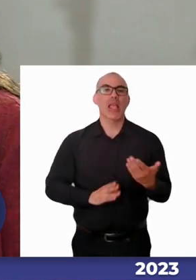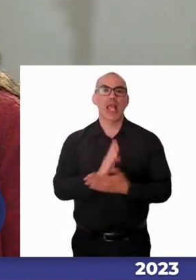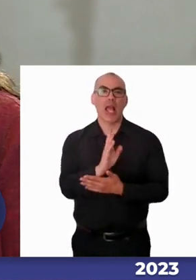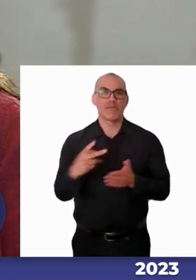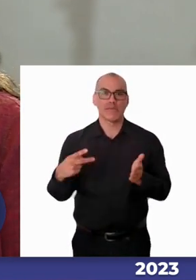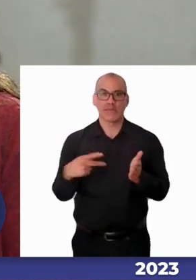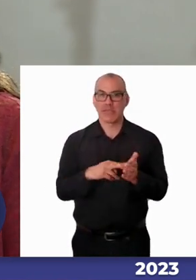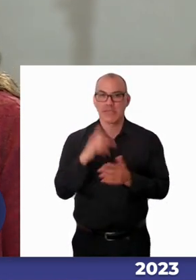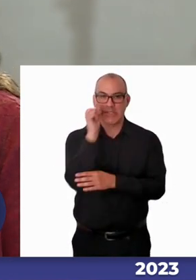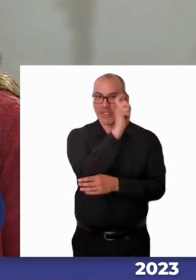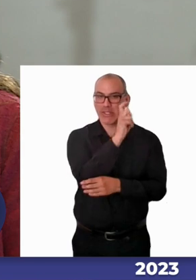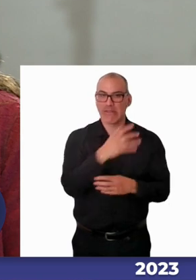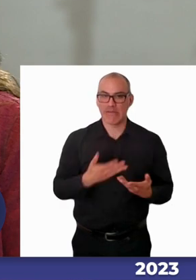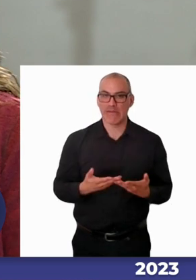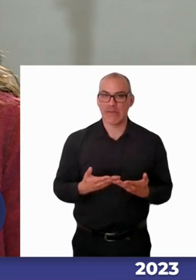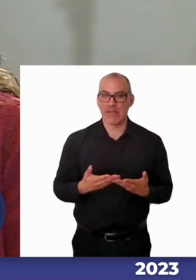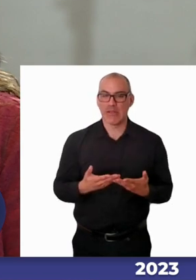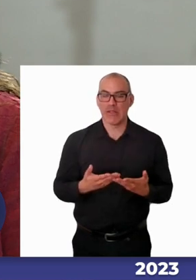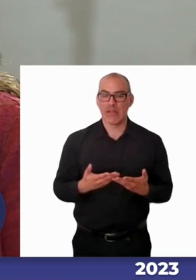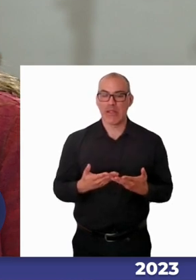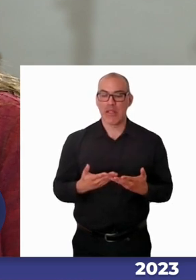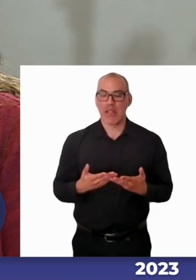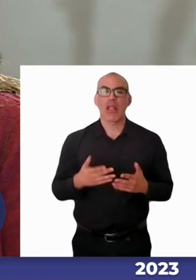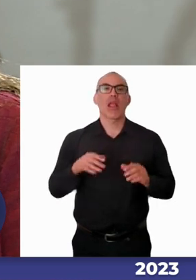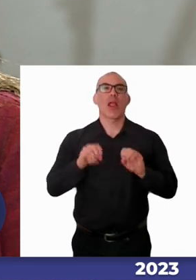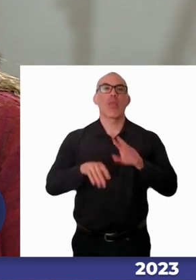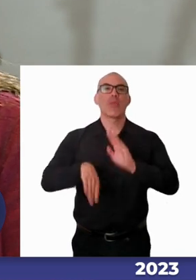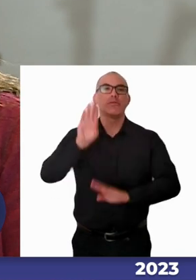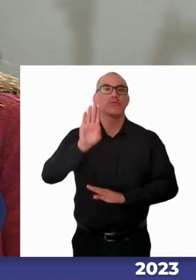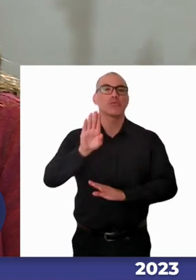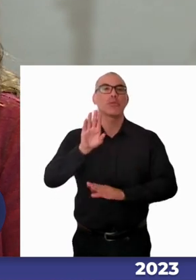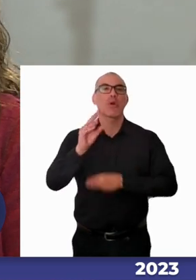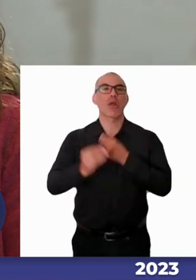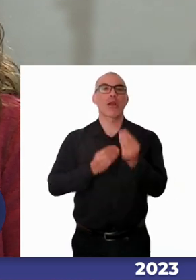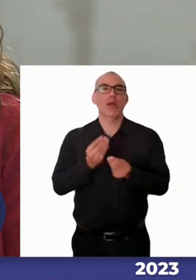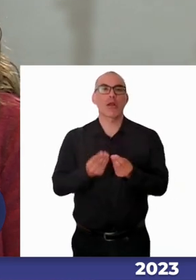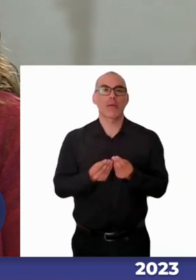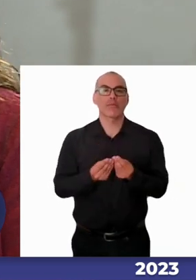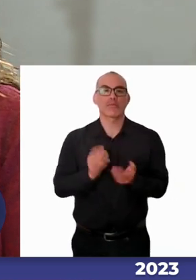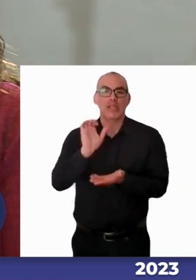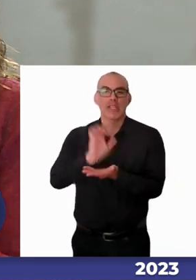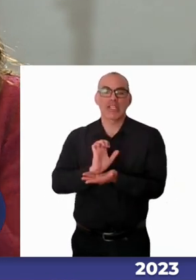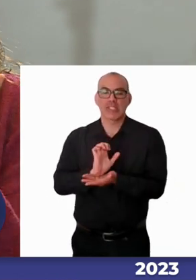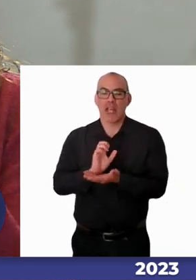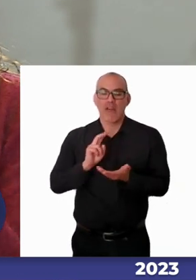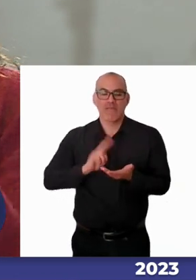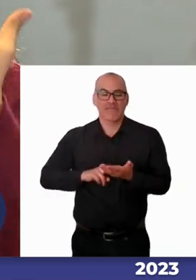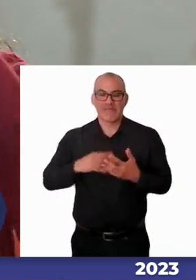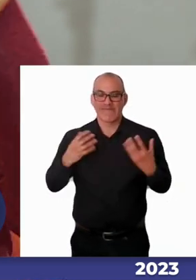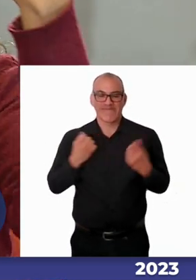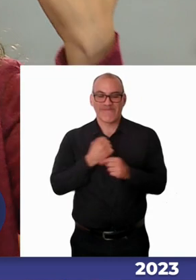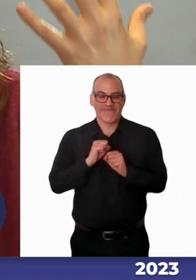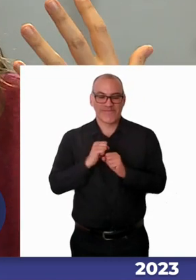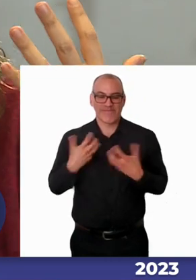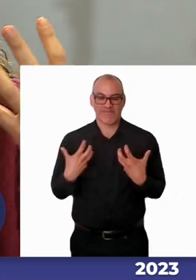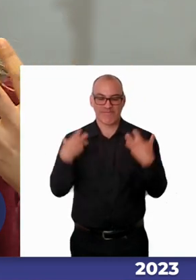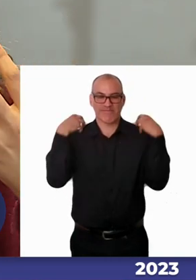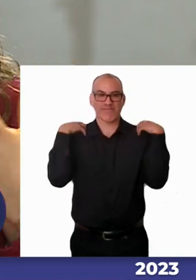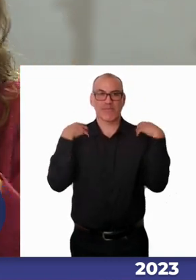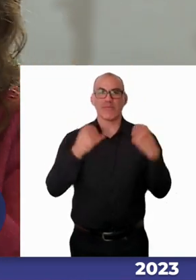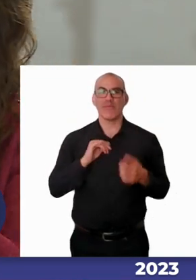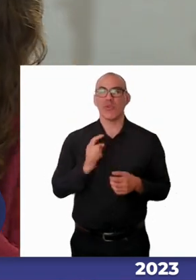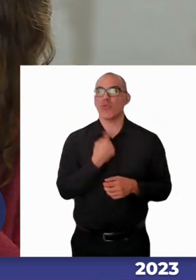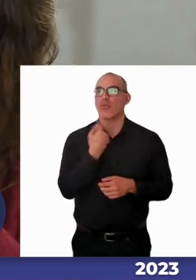pareciera que a nivel de educación superior por ejemplo el estado es muy pequeño entonces nosotros decimos hoy sí en el